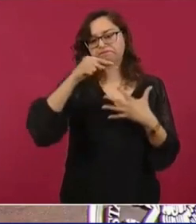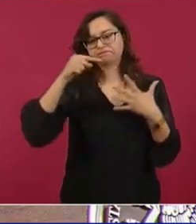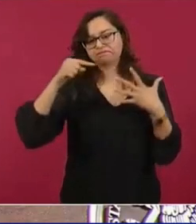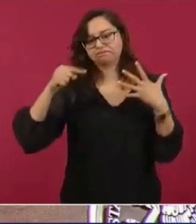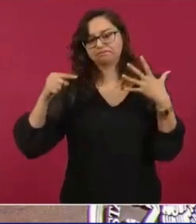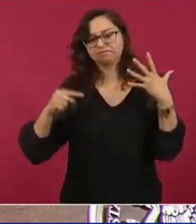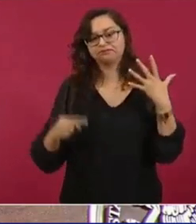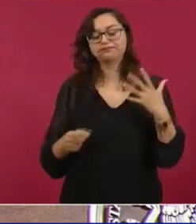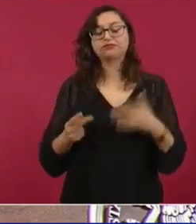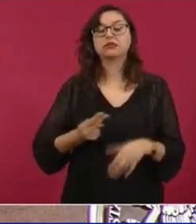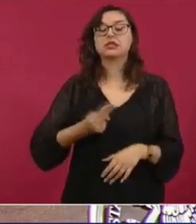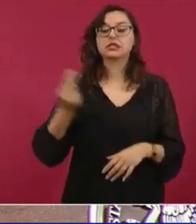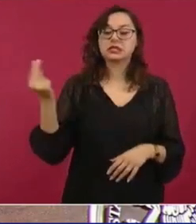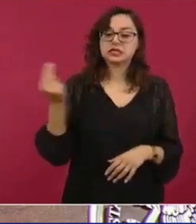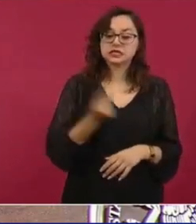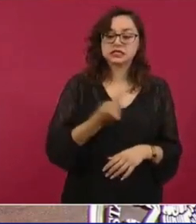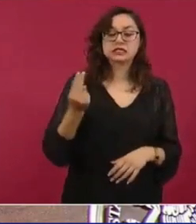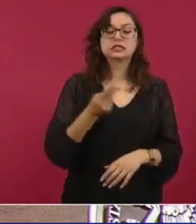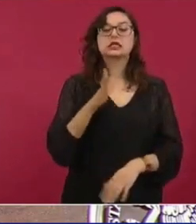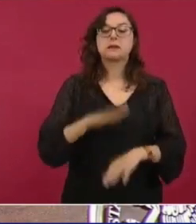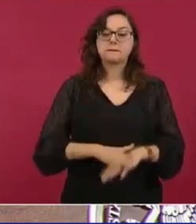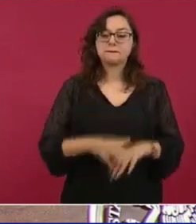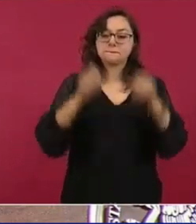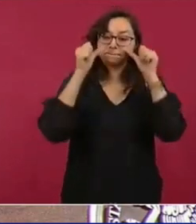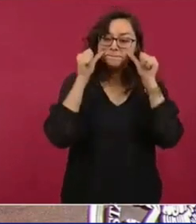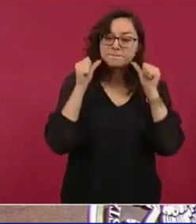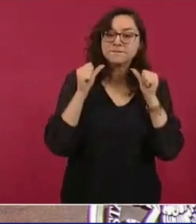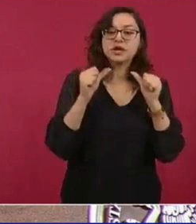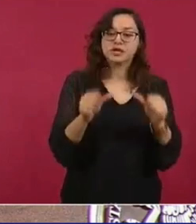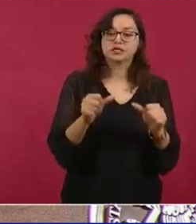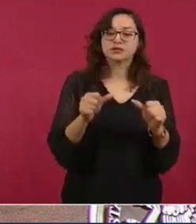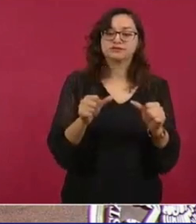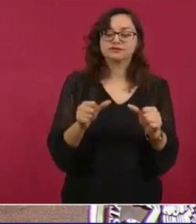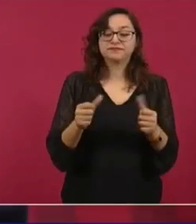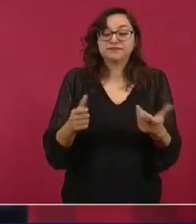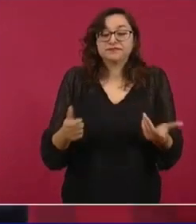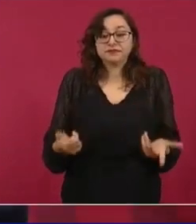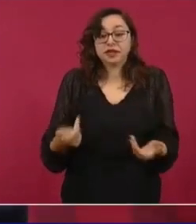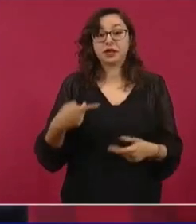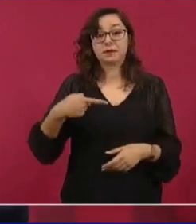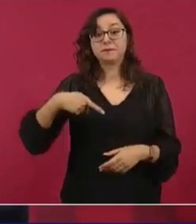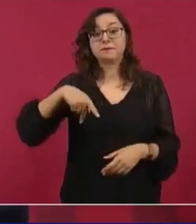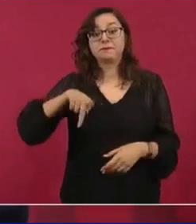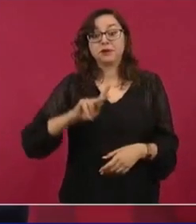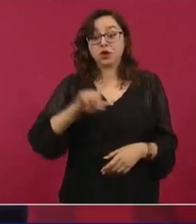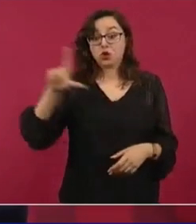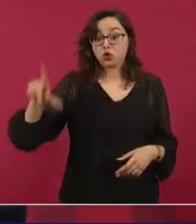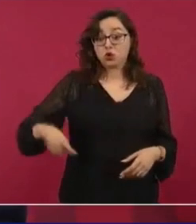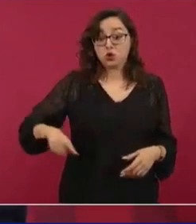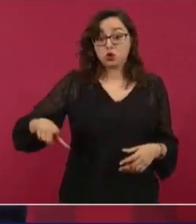de atención, pero cuando se gobierna